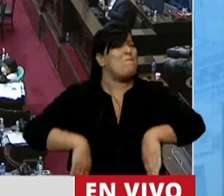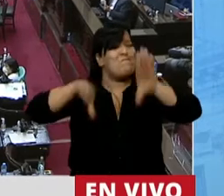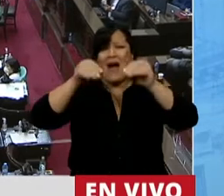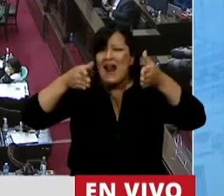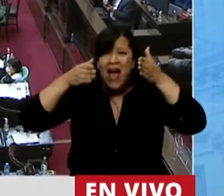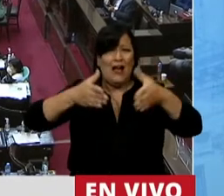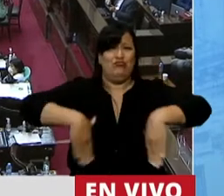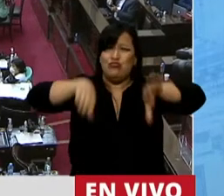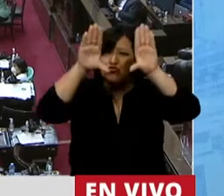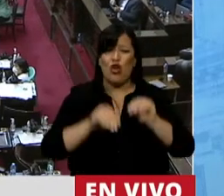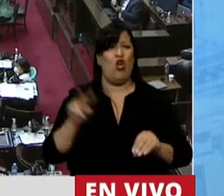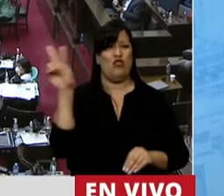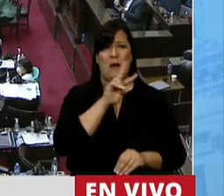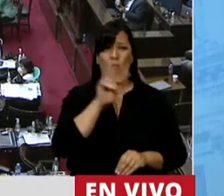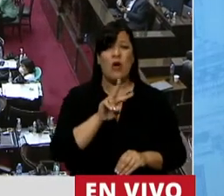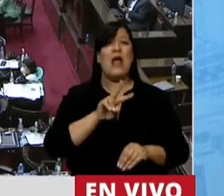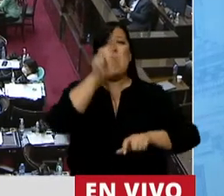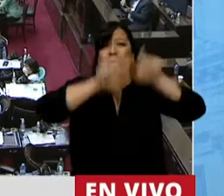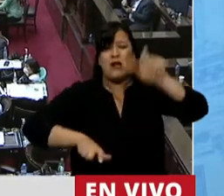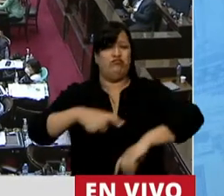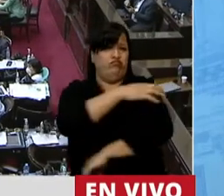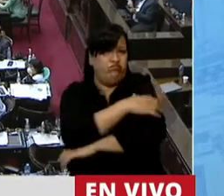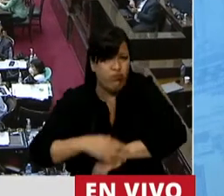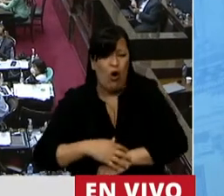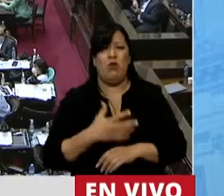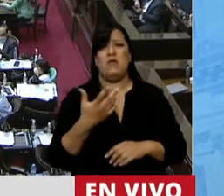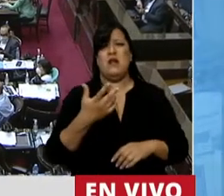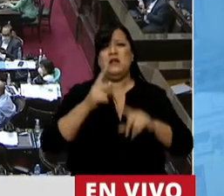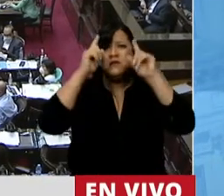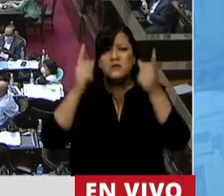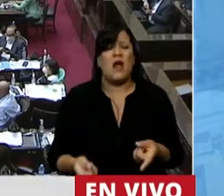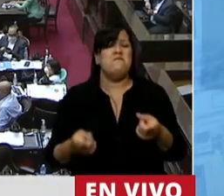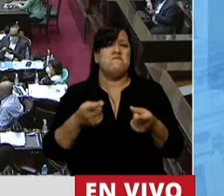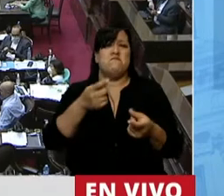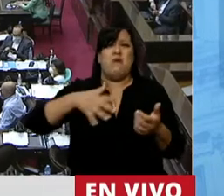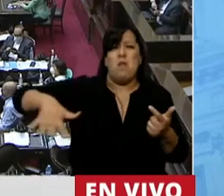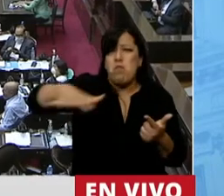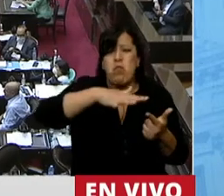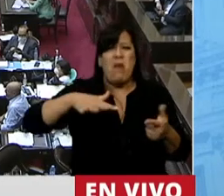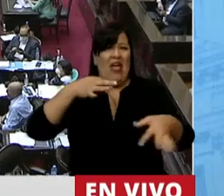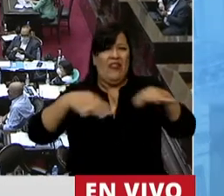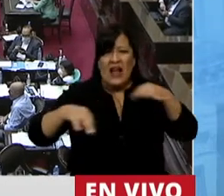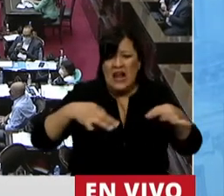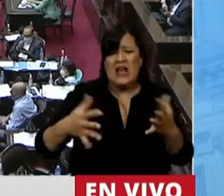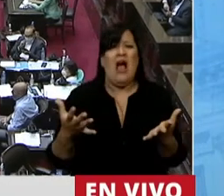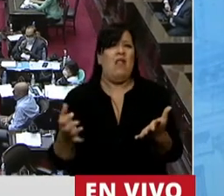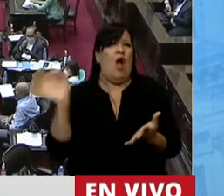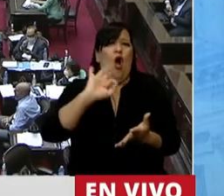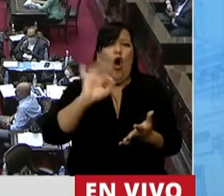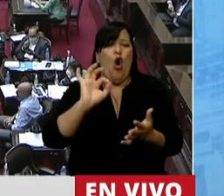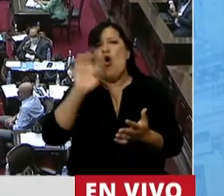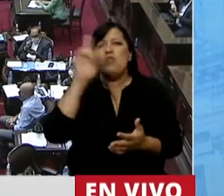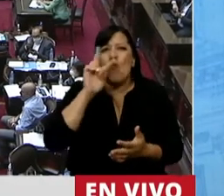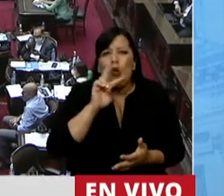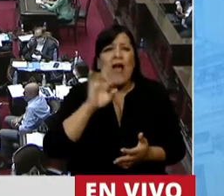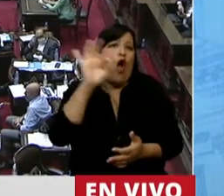mujeres, se dirige a las vulnerables, se dirige a las mujeres pobres, a las mujeres, aquellas mujeres